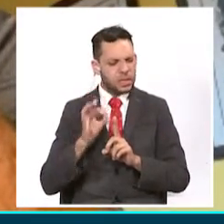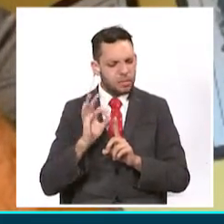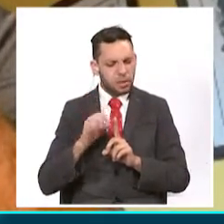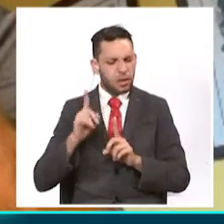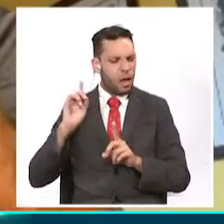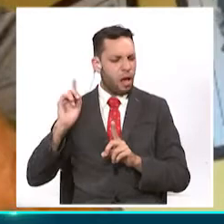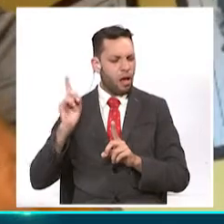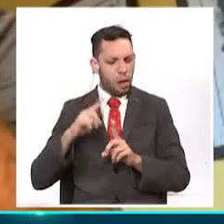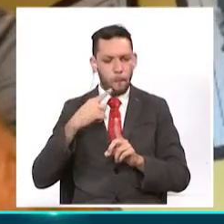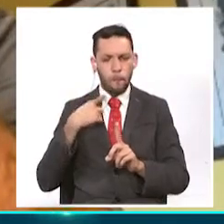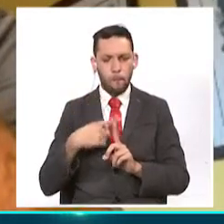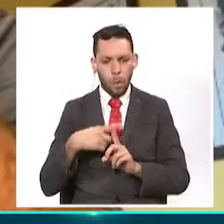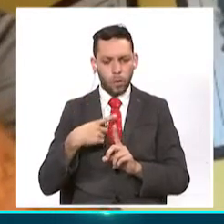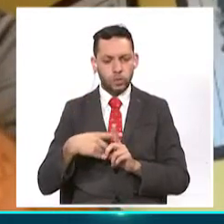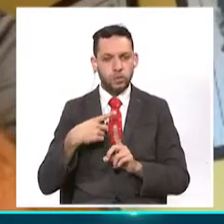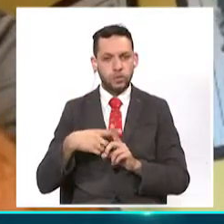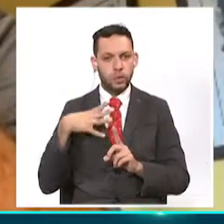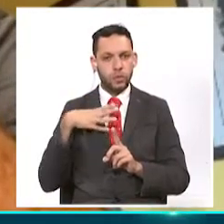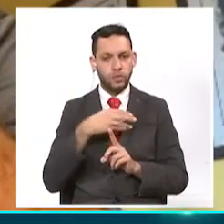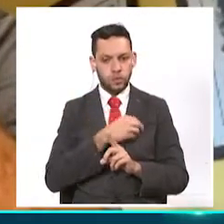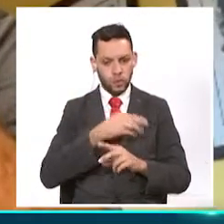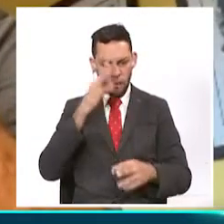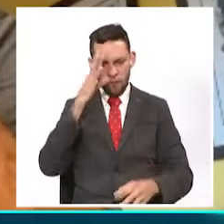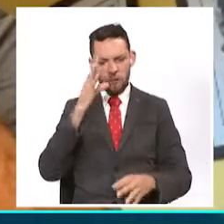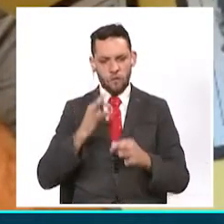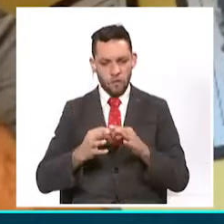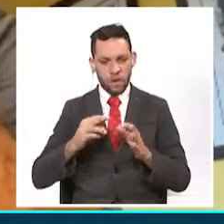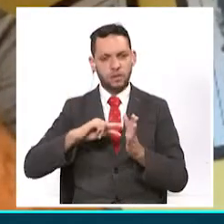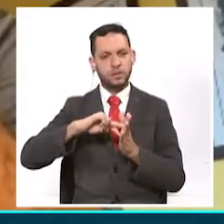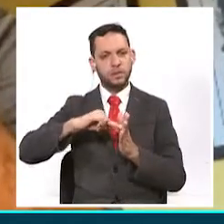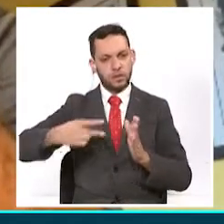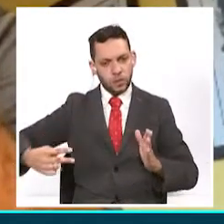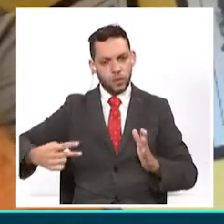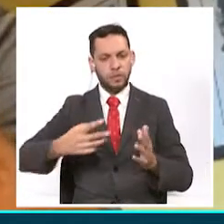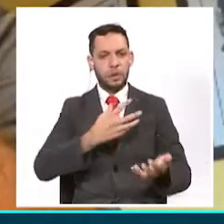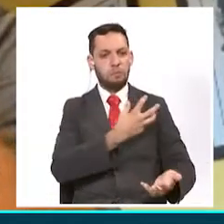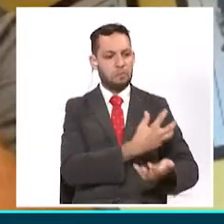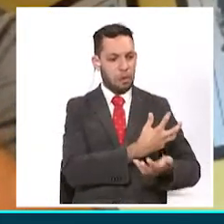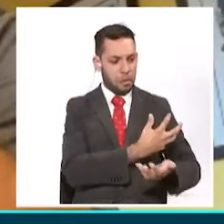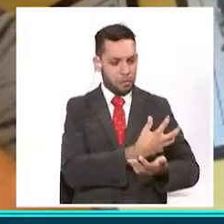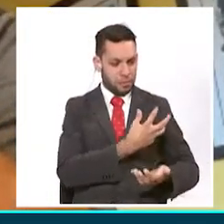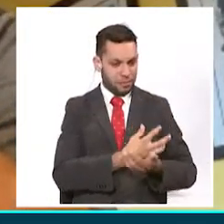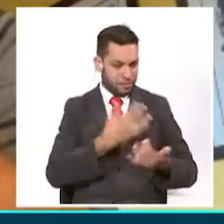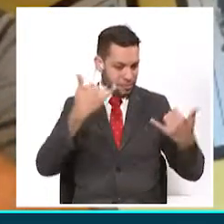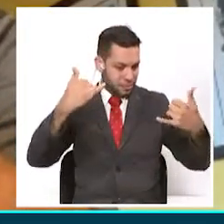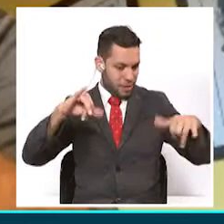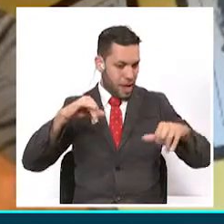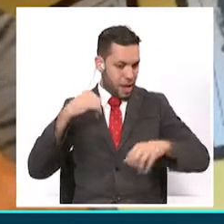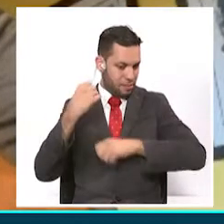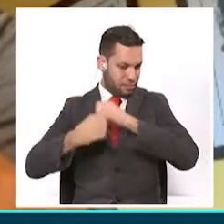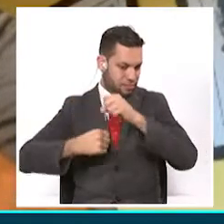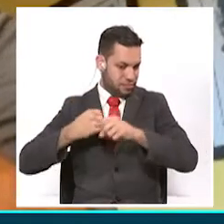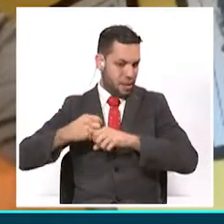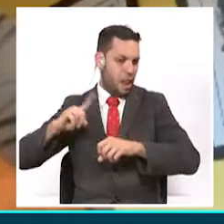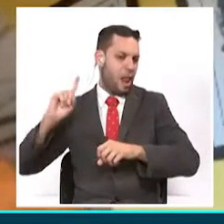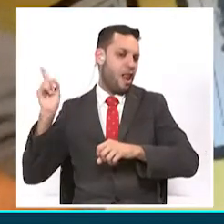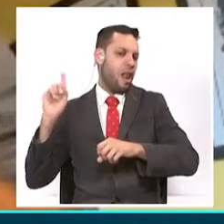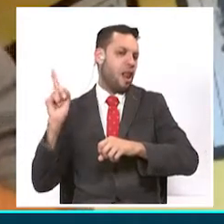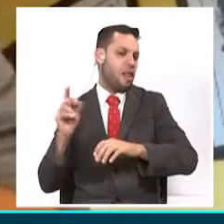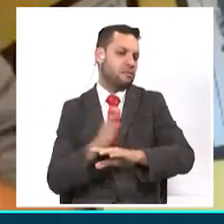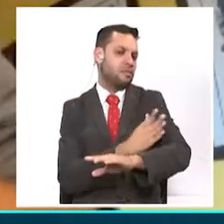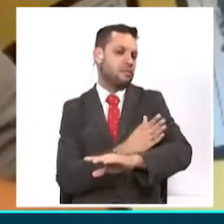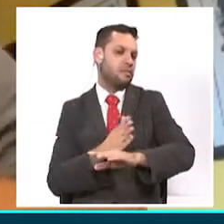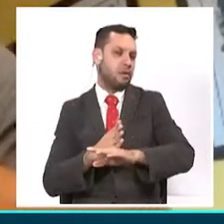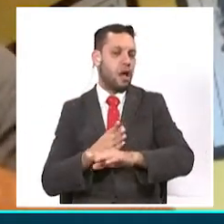en esto. Creo mucho en la tecnología como avanzado. Marcelo, recuerde que estamos en el siglo XXI. Hay gente que piensa que